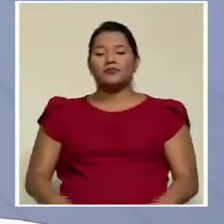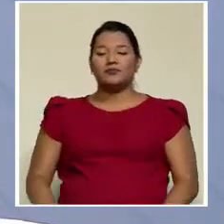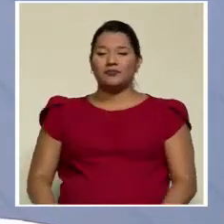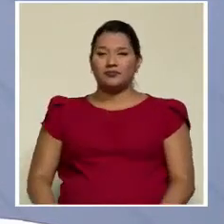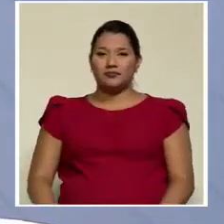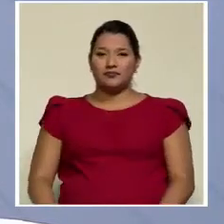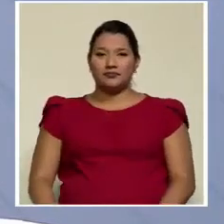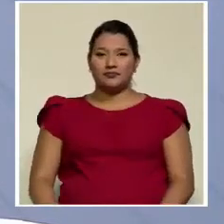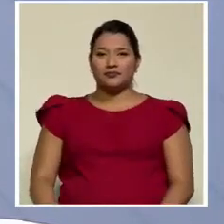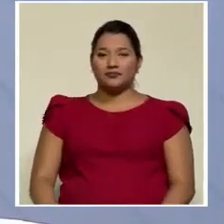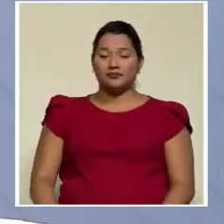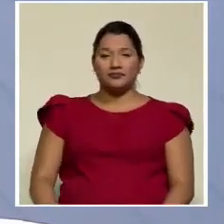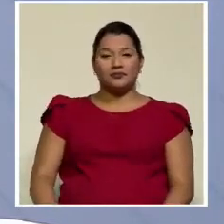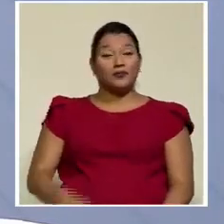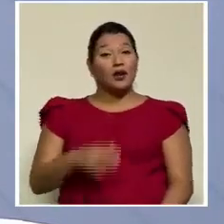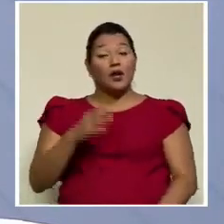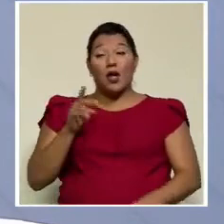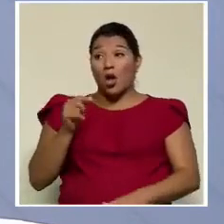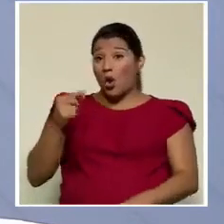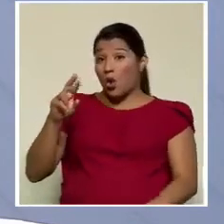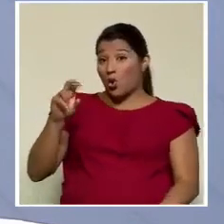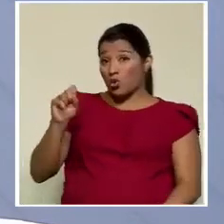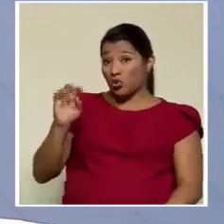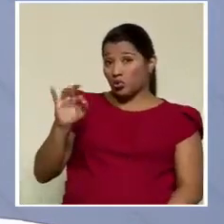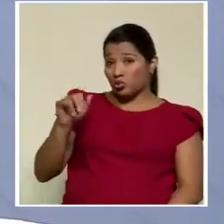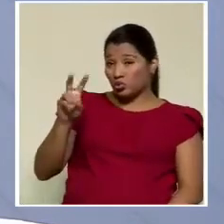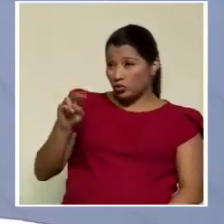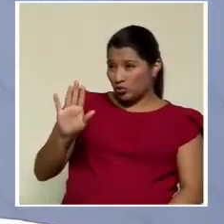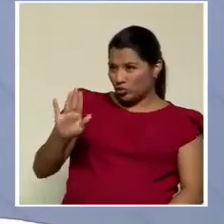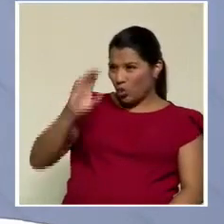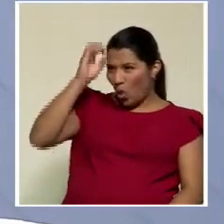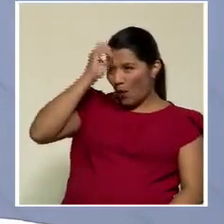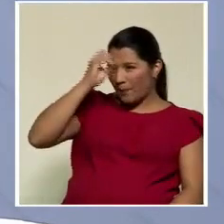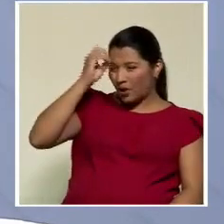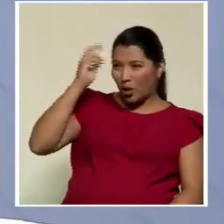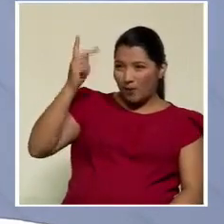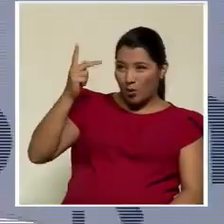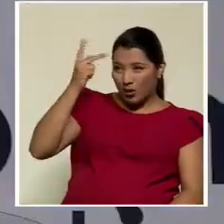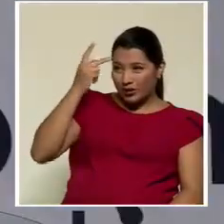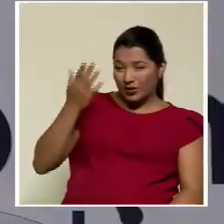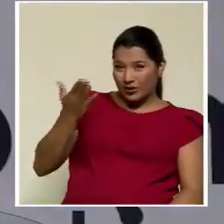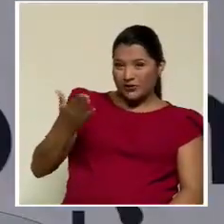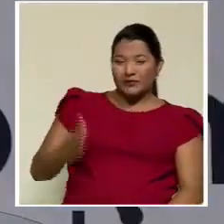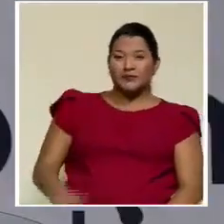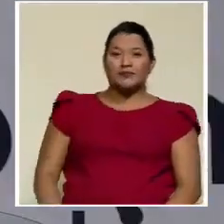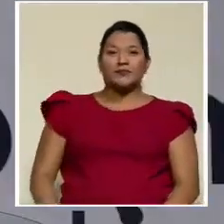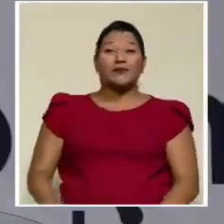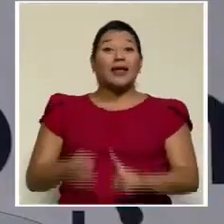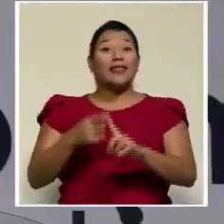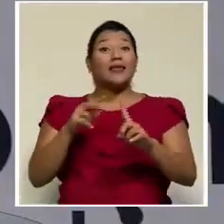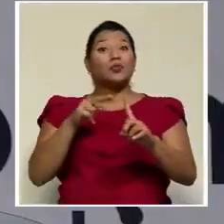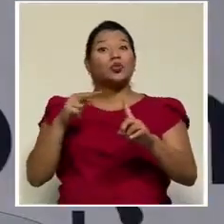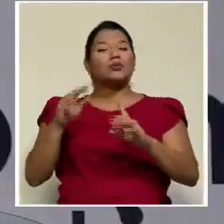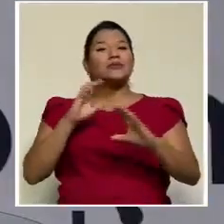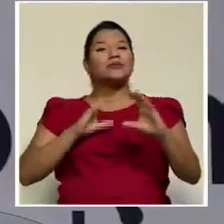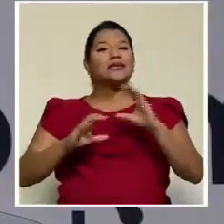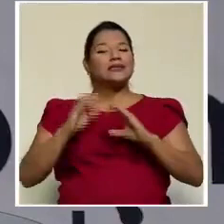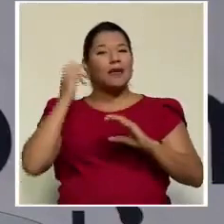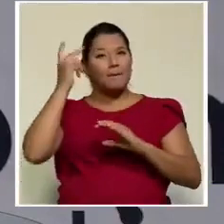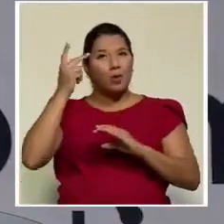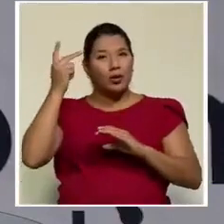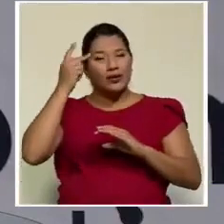dos personajes. Gustavo, algo desde el punto de vista politológico. Adelante. Desde el punto de vista de ciencias políticas,